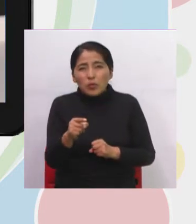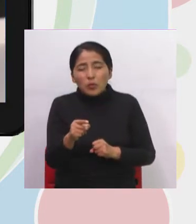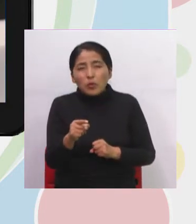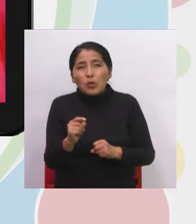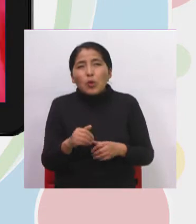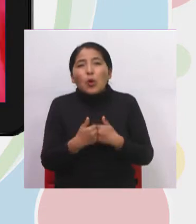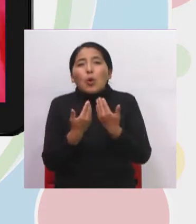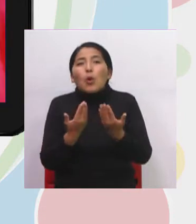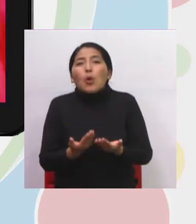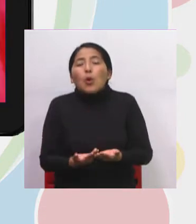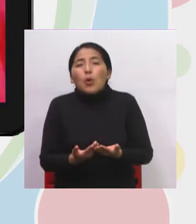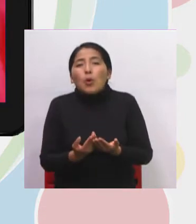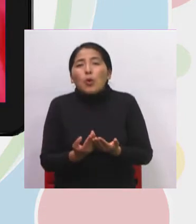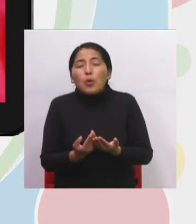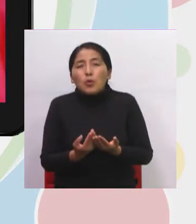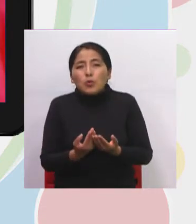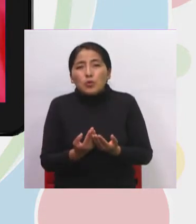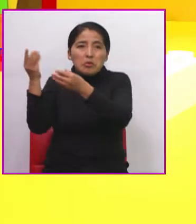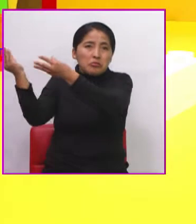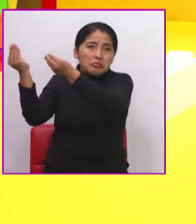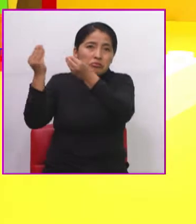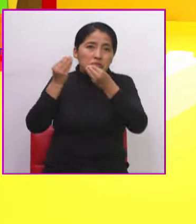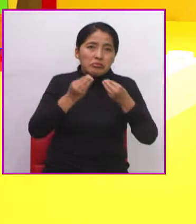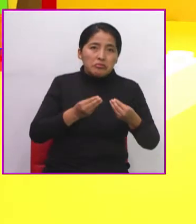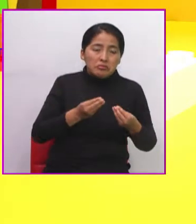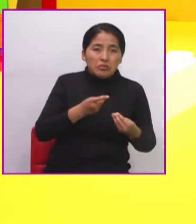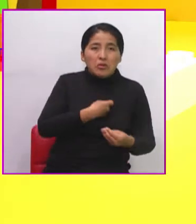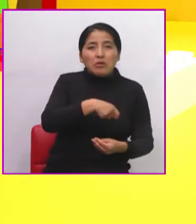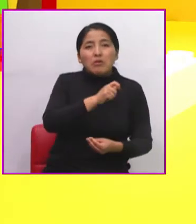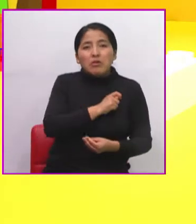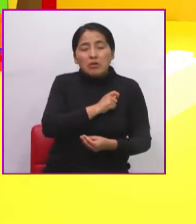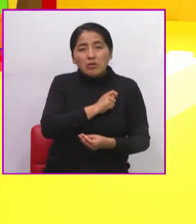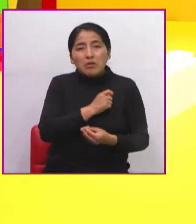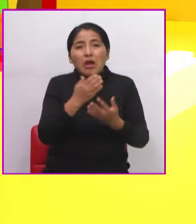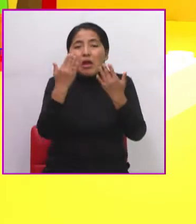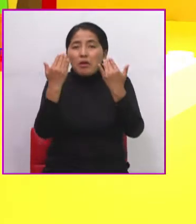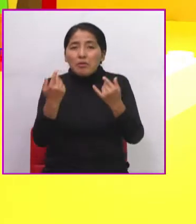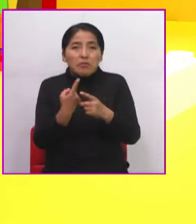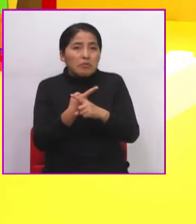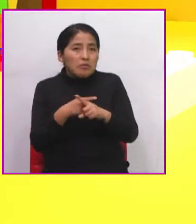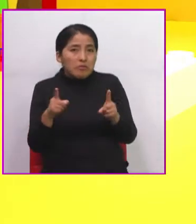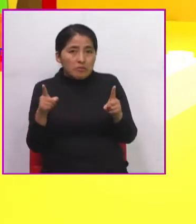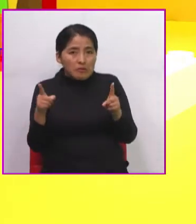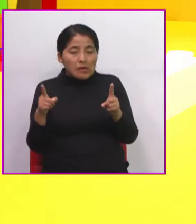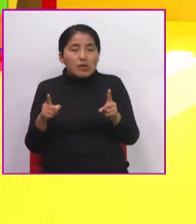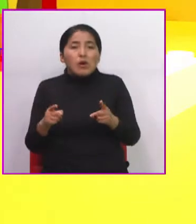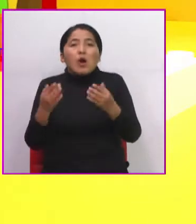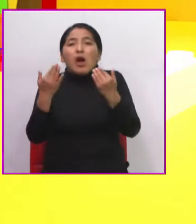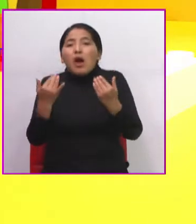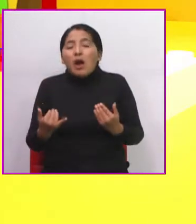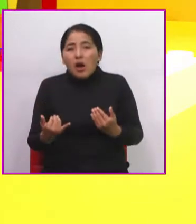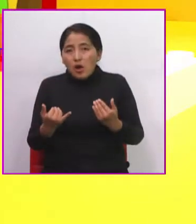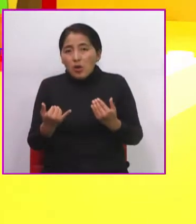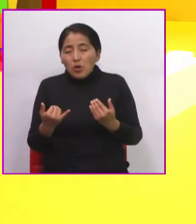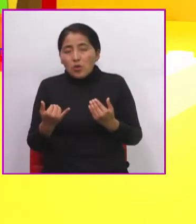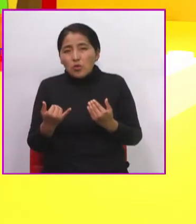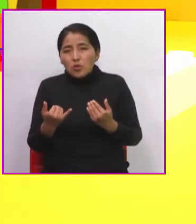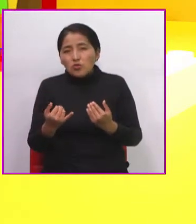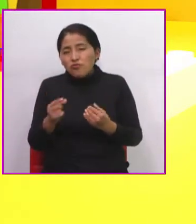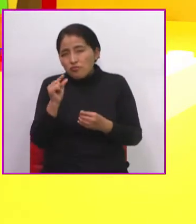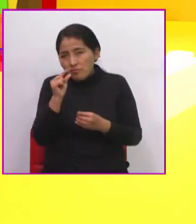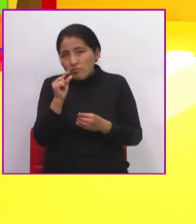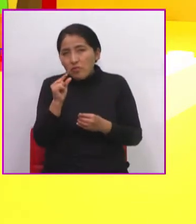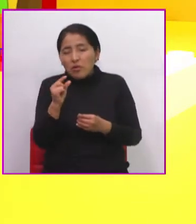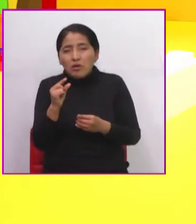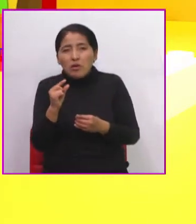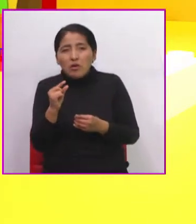nos sirven también estas monedas. Sin embargo, ahora, actualmente, tal vez como un dato te puedo